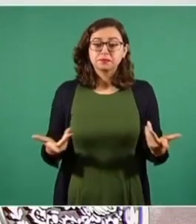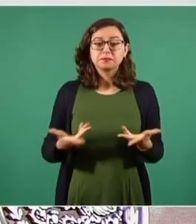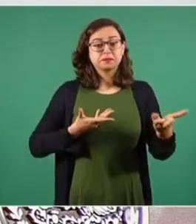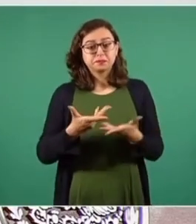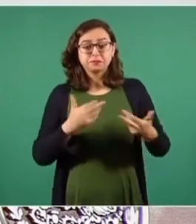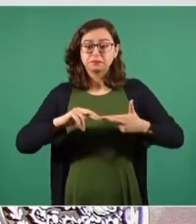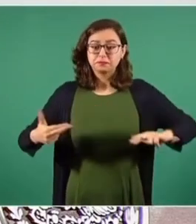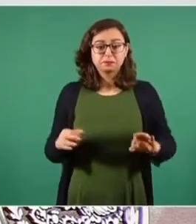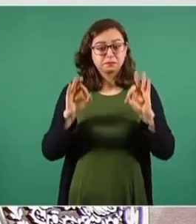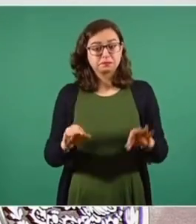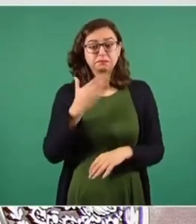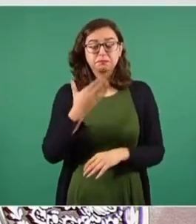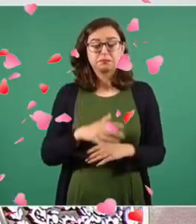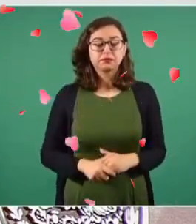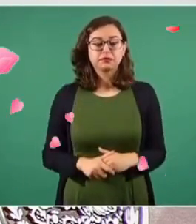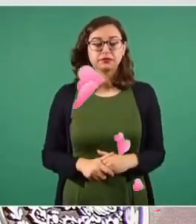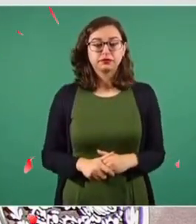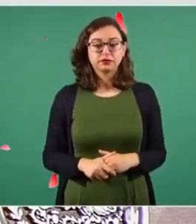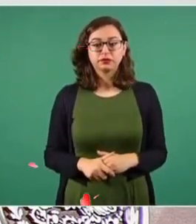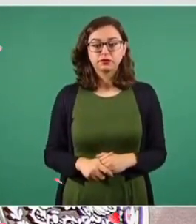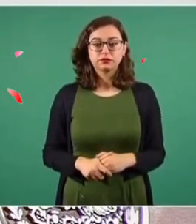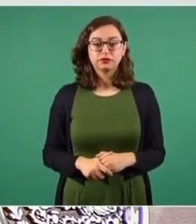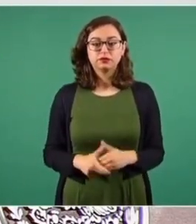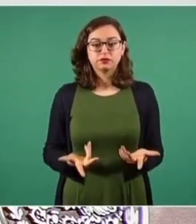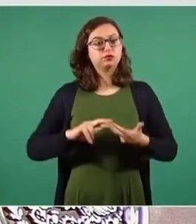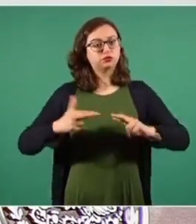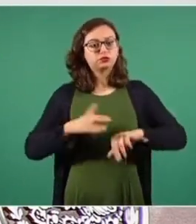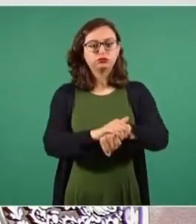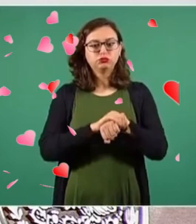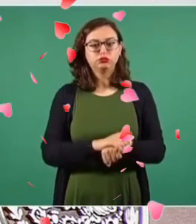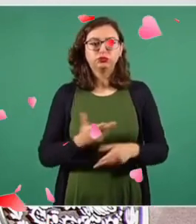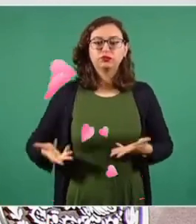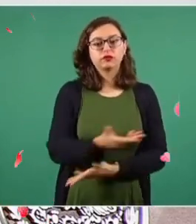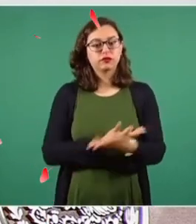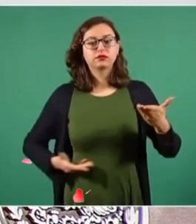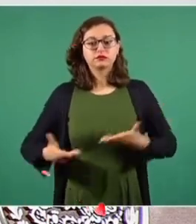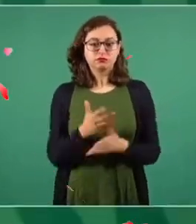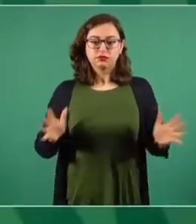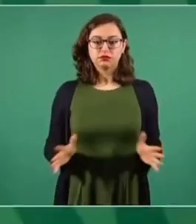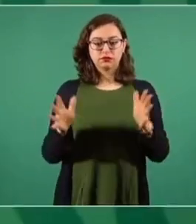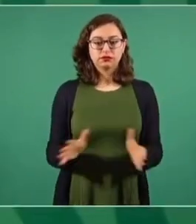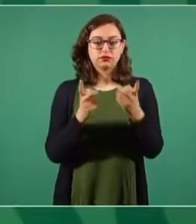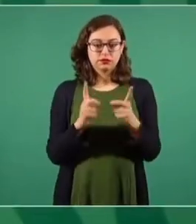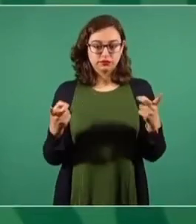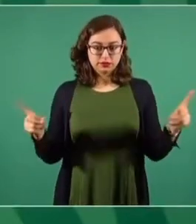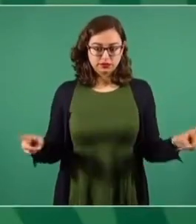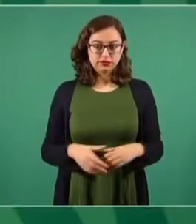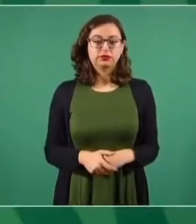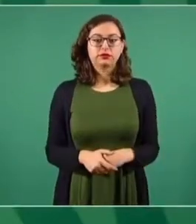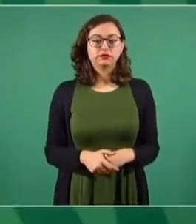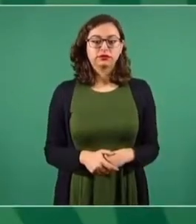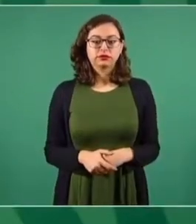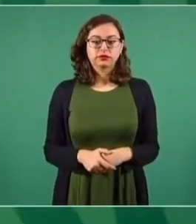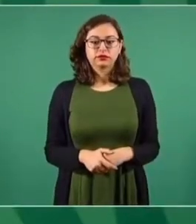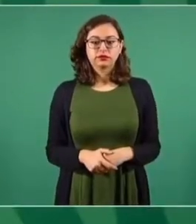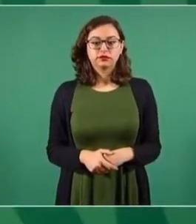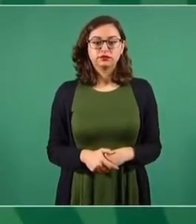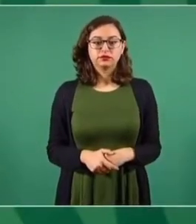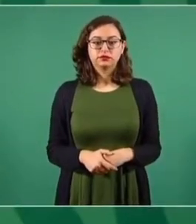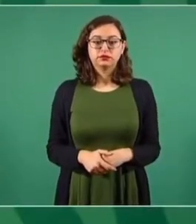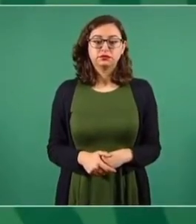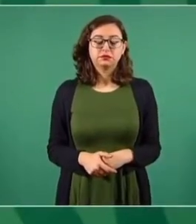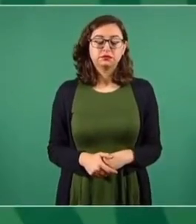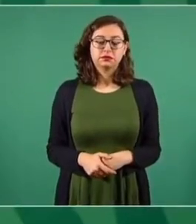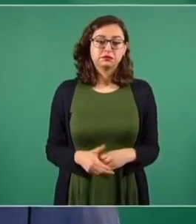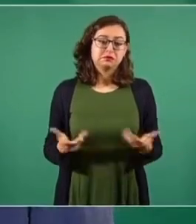muy buena relación con el gobierno de Estados Unidos, una relación de amistad y de cooperación para el desarrollo. Y también México es